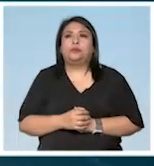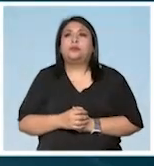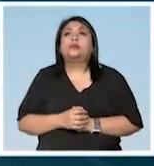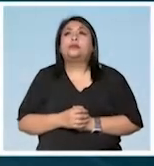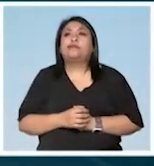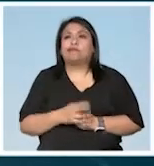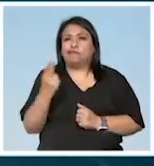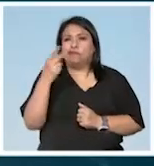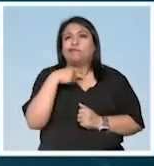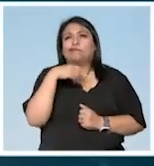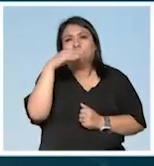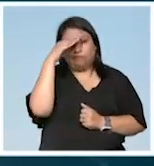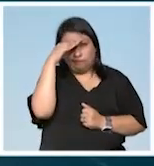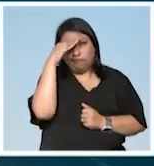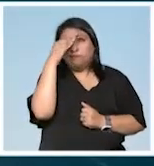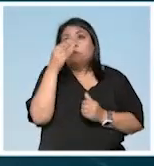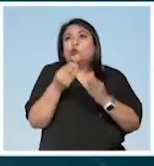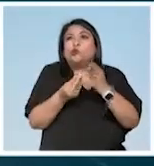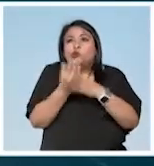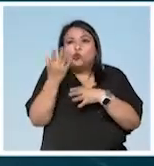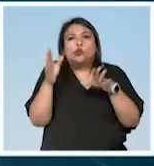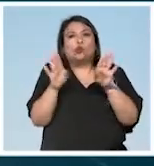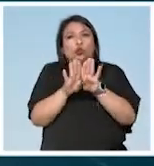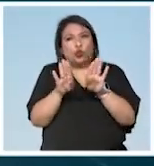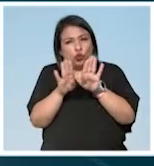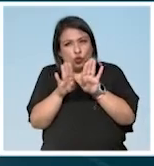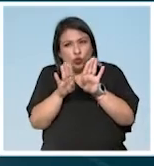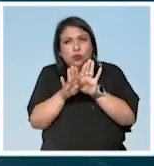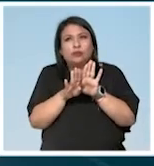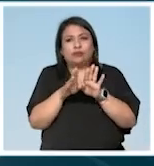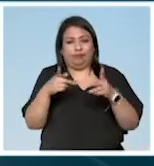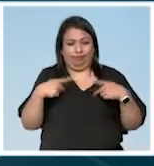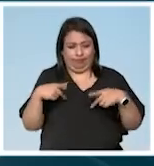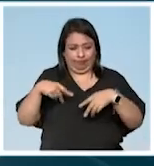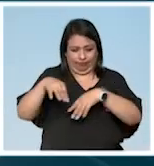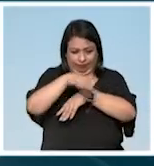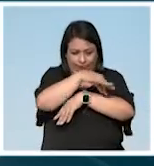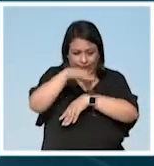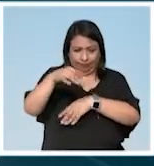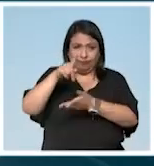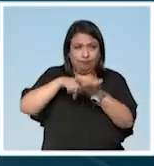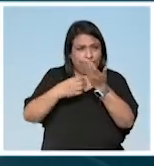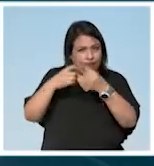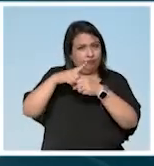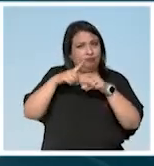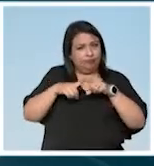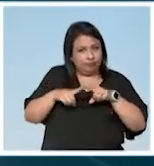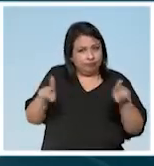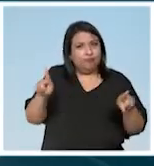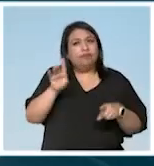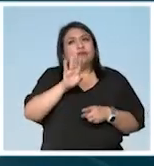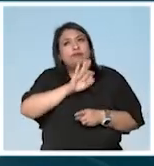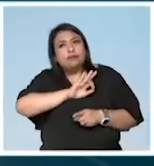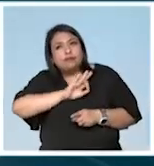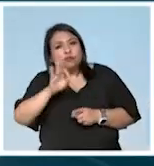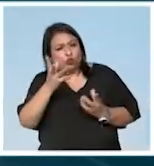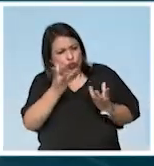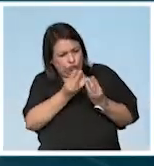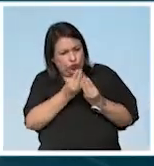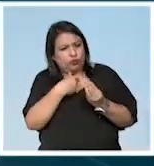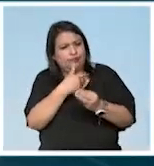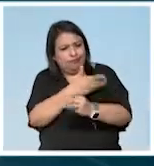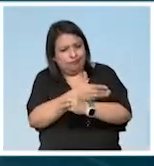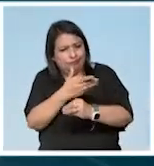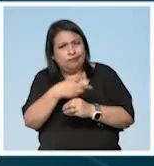Tenemos que pensar entonces en una nueva manera de cómo los arquitectos en una sociedad diferente pueden acompañar